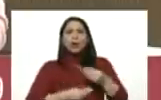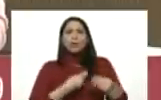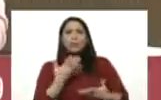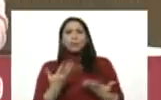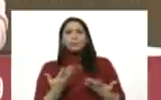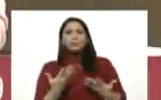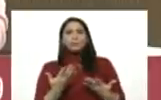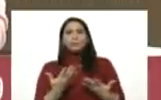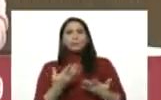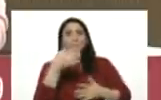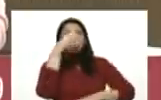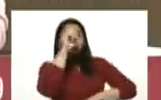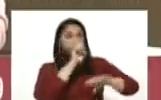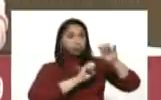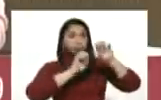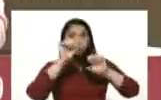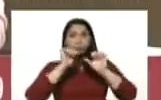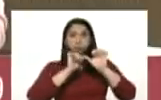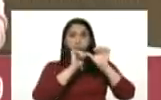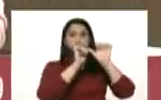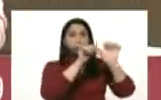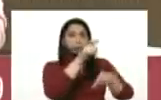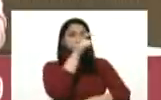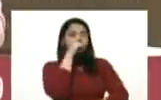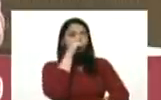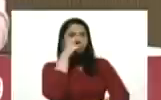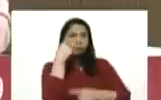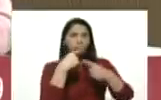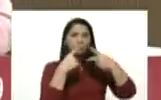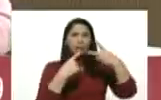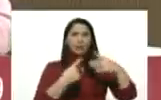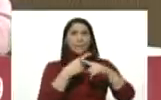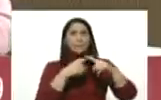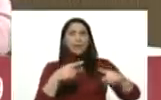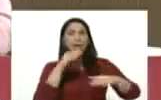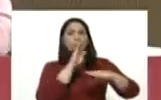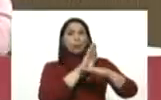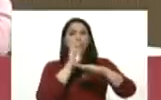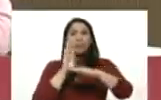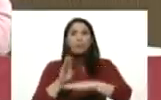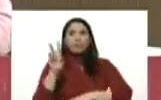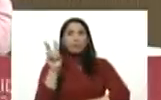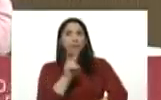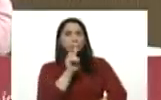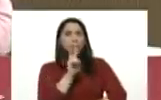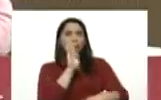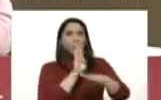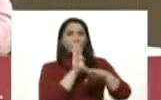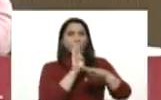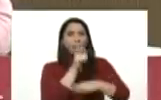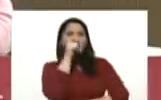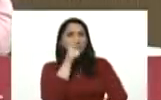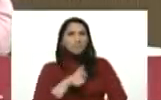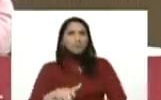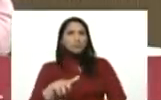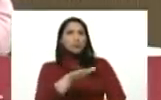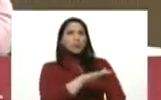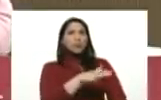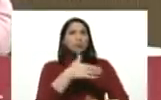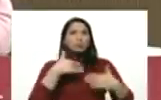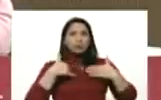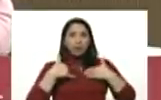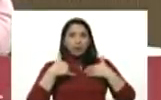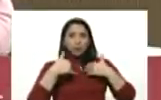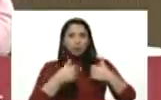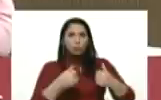todo, evaluación permanente de ellas. para cuidar a nuestra Venezuela, para cuidar a la población, su salud,